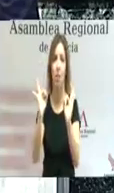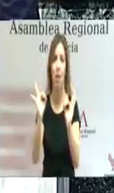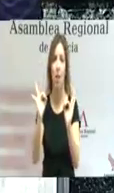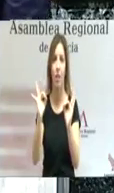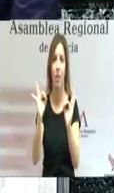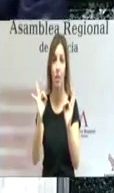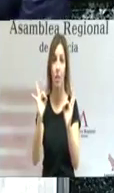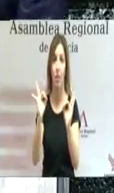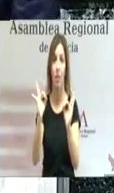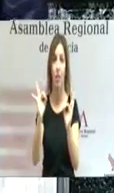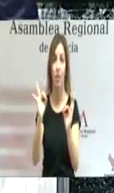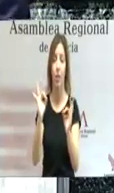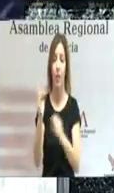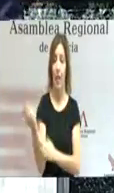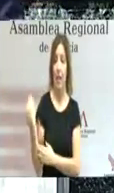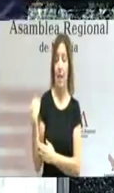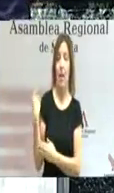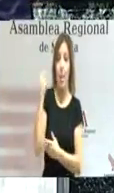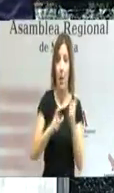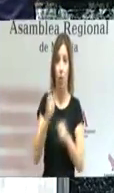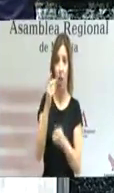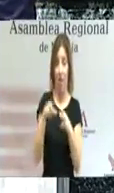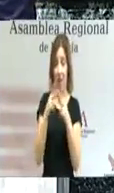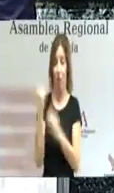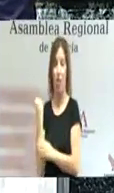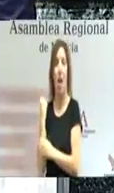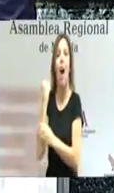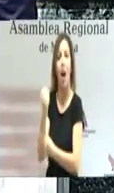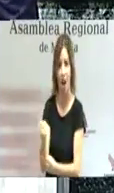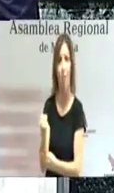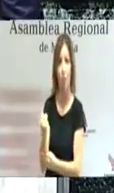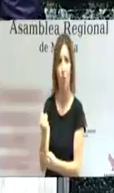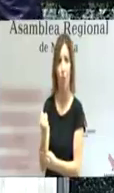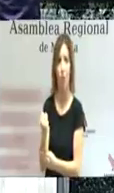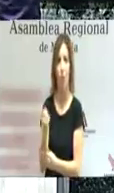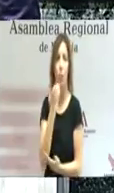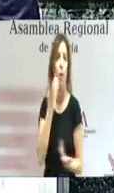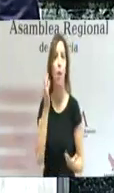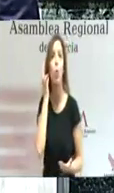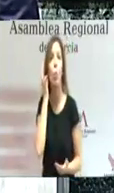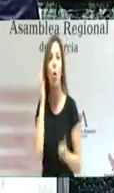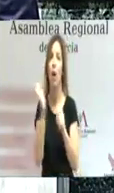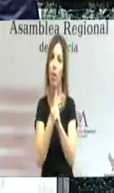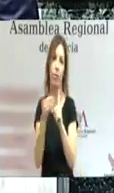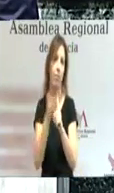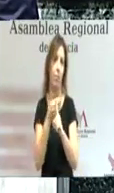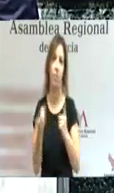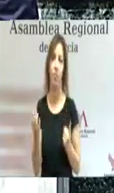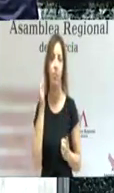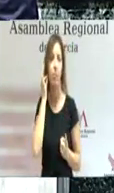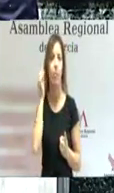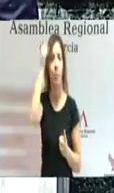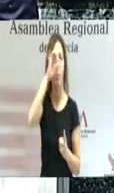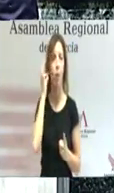recibido el respaldo de todos los murcianos a través de sus instituciones, como las mujeres que son víctimas de la violencia de género,